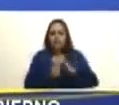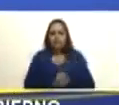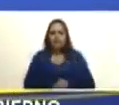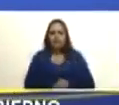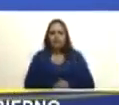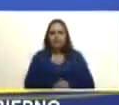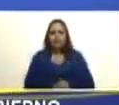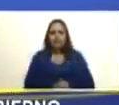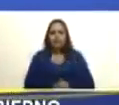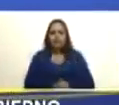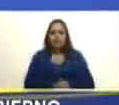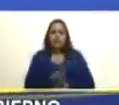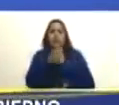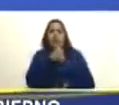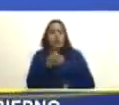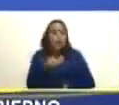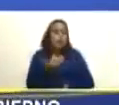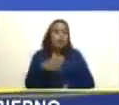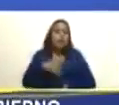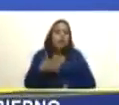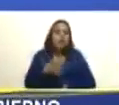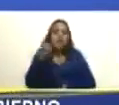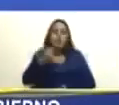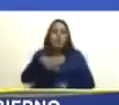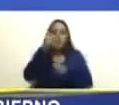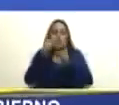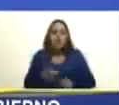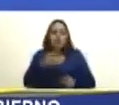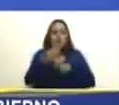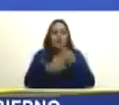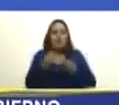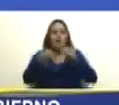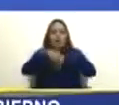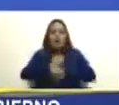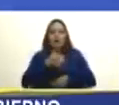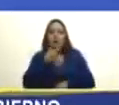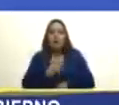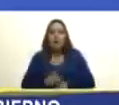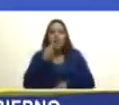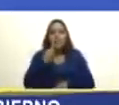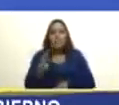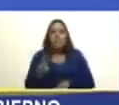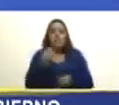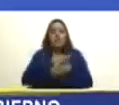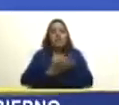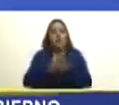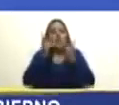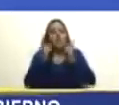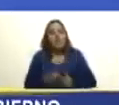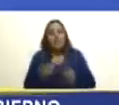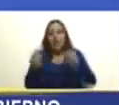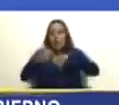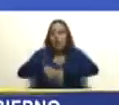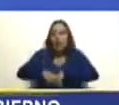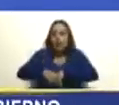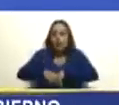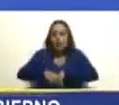contradice la letra el espíritu y el mandato del acuerdo de Ginebra que dice que la solución tiene que ser negociada